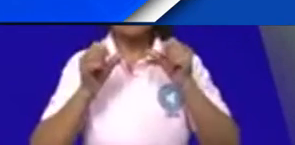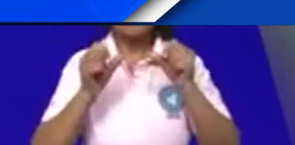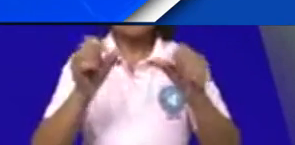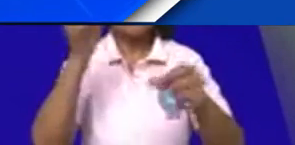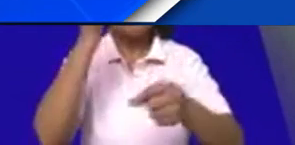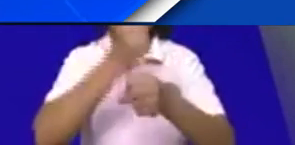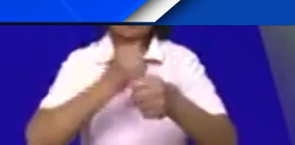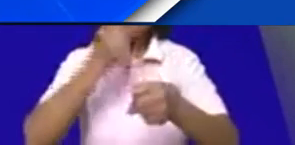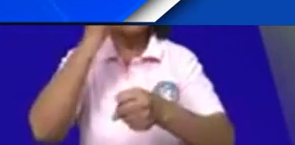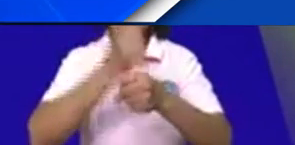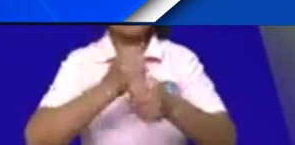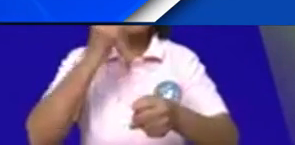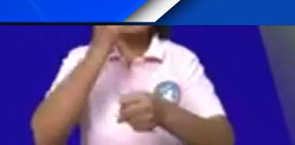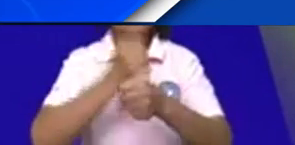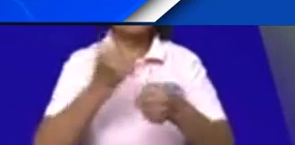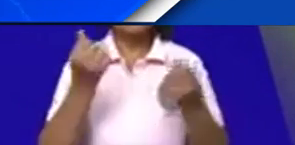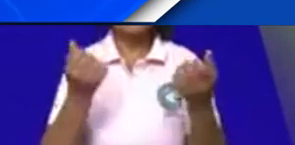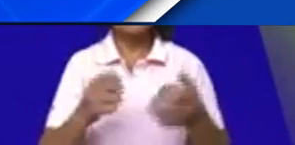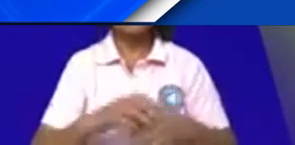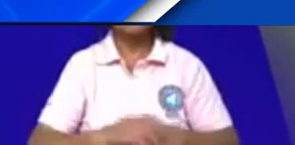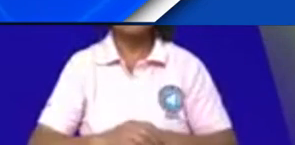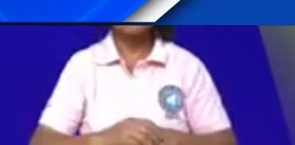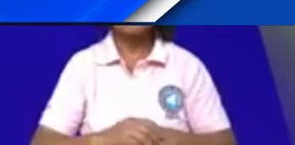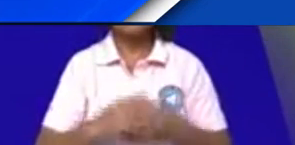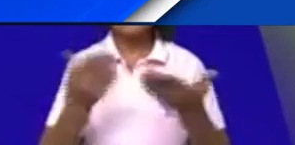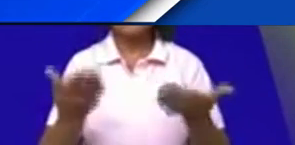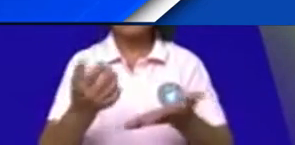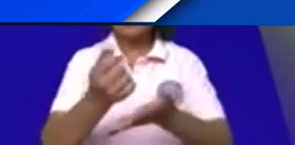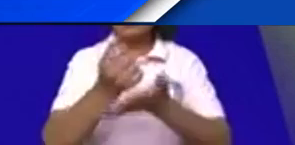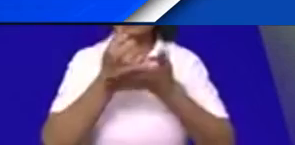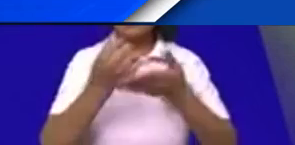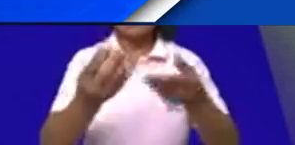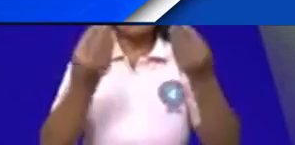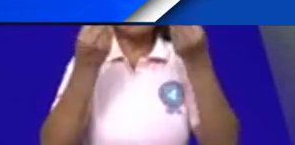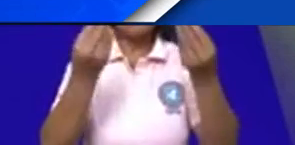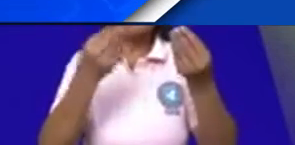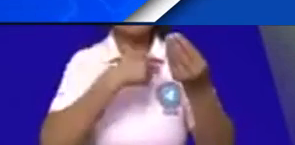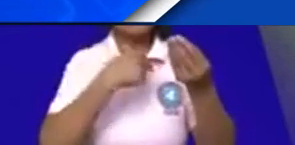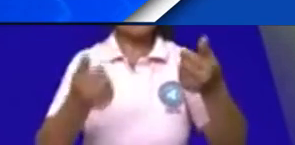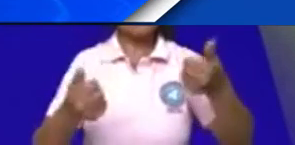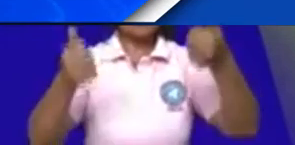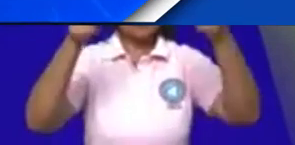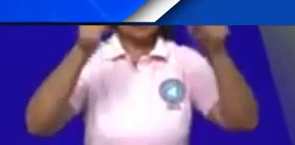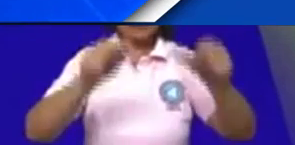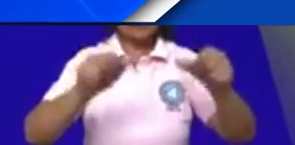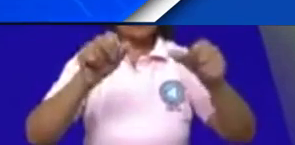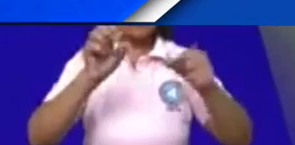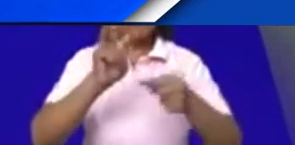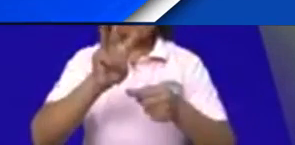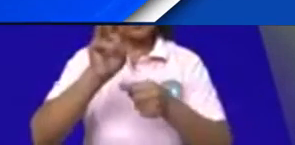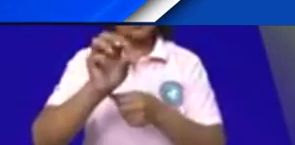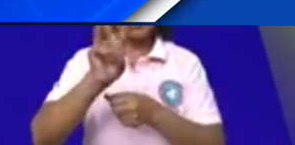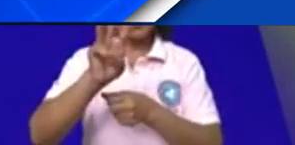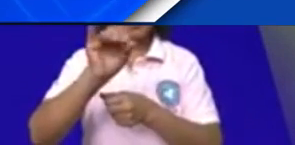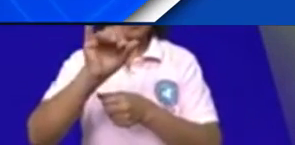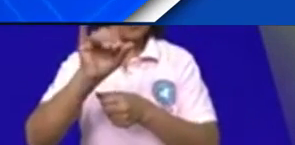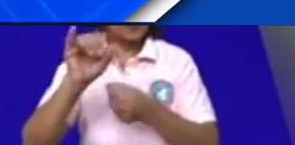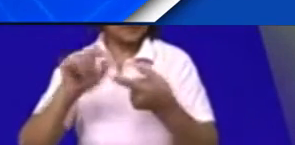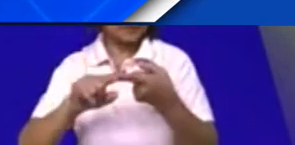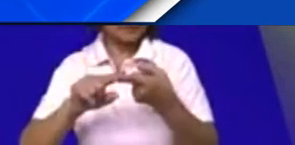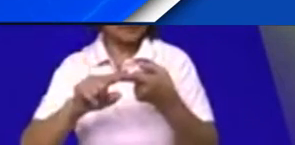trabajando. Se nos contribuyó mucho el convenio que tenemos con Huawei para